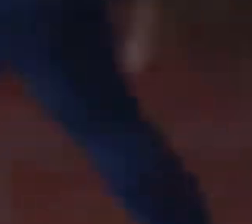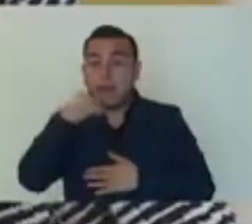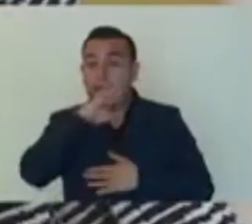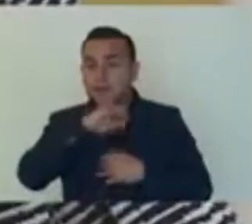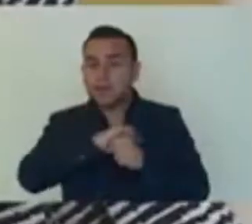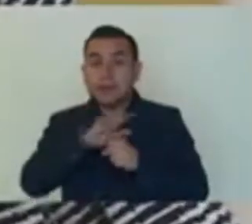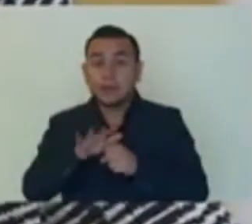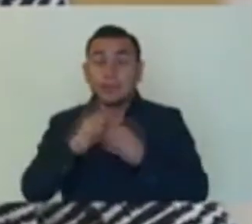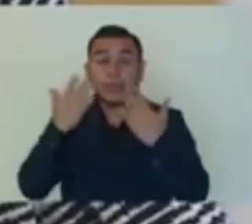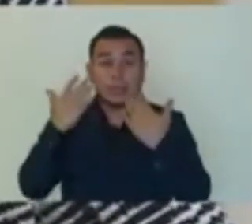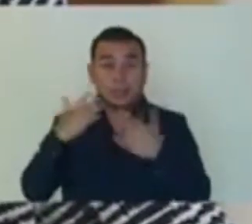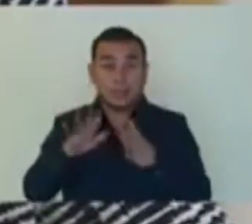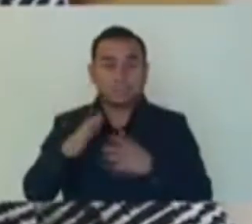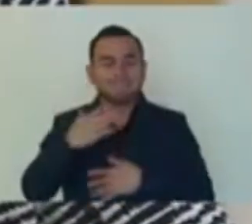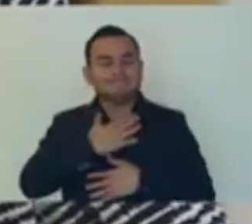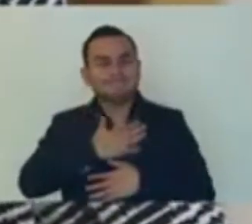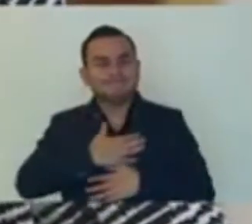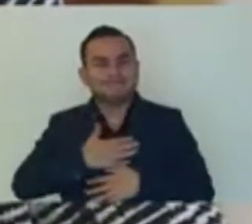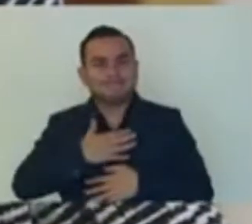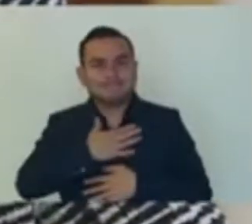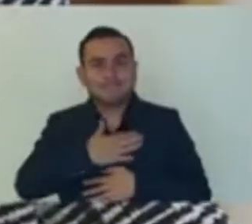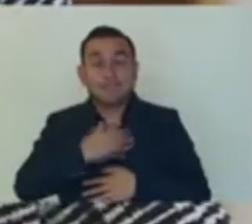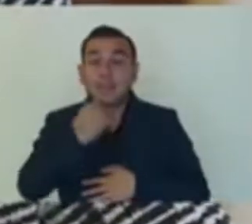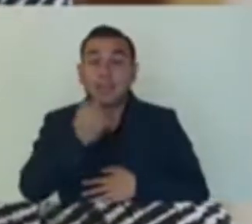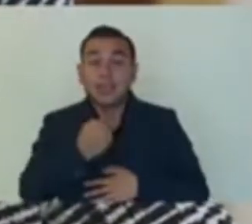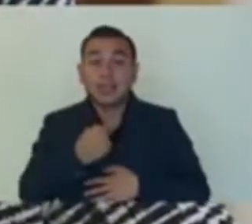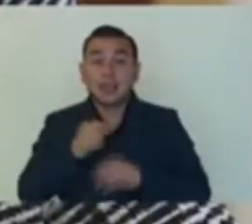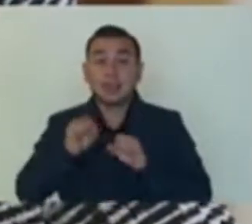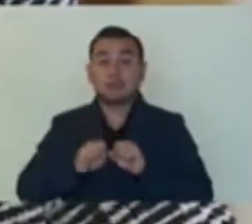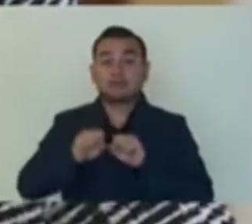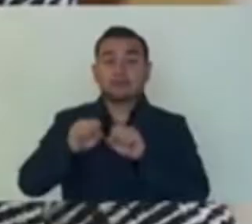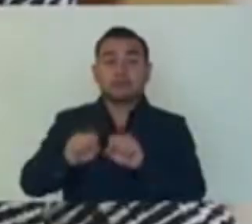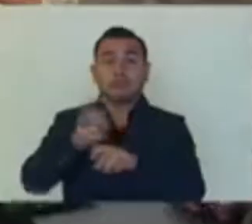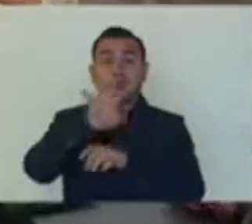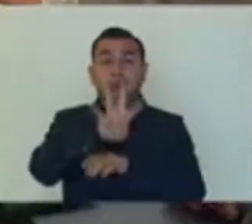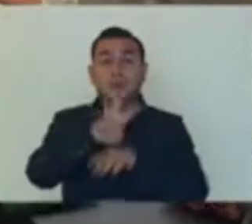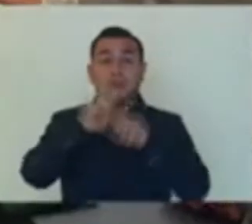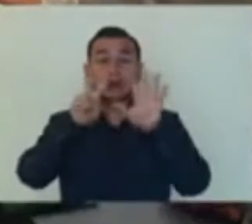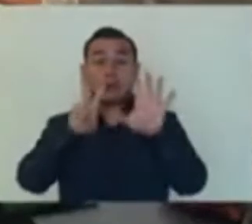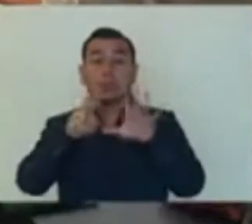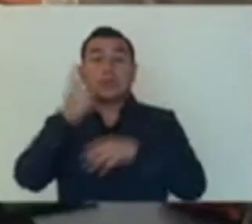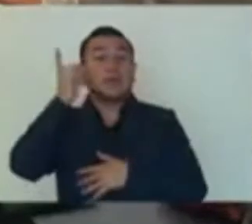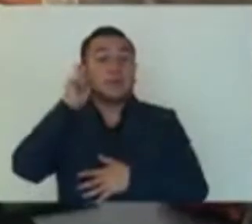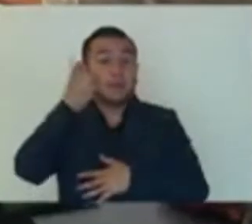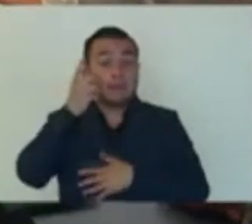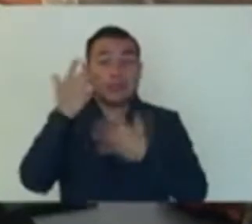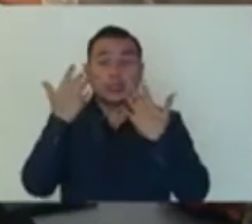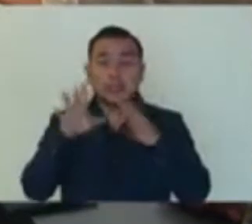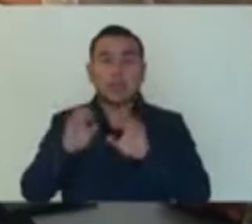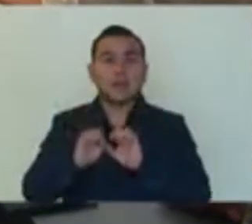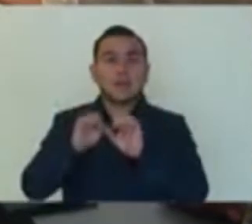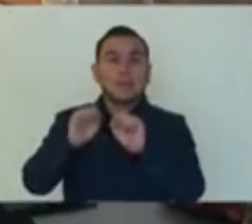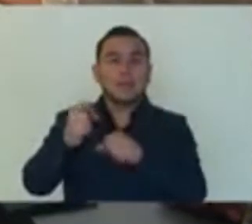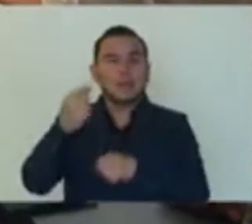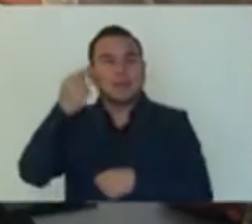-19. Hemos tenido que lamentar el fallecimiento de 47 docentes al día de hoy. Imagínese